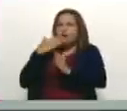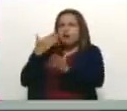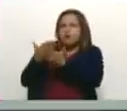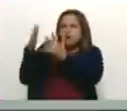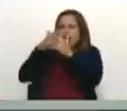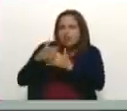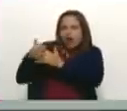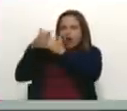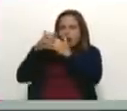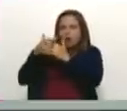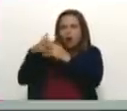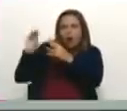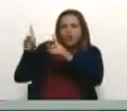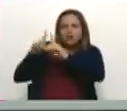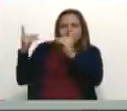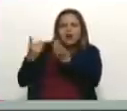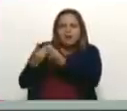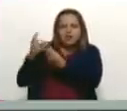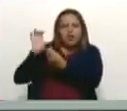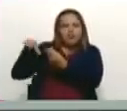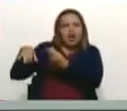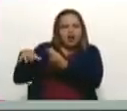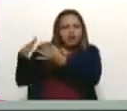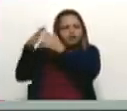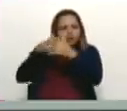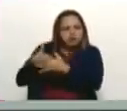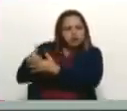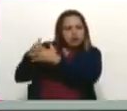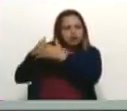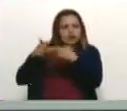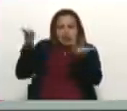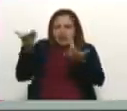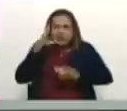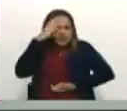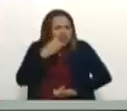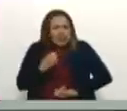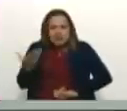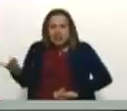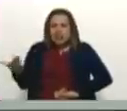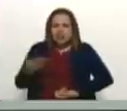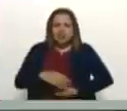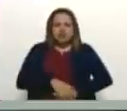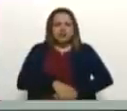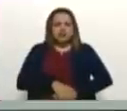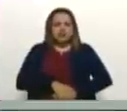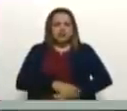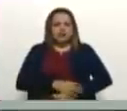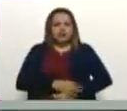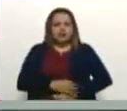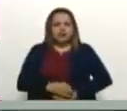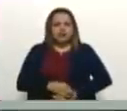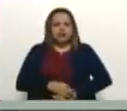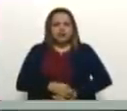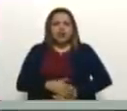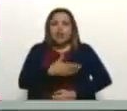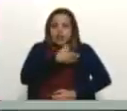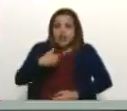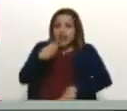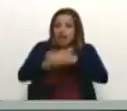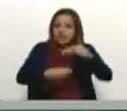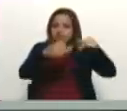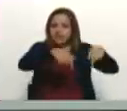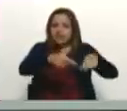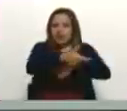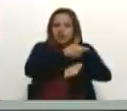o al Departamento de Estado. Eso da tristeza, mucha tristeza. Y pretenden ser gobierno en Venezuela.